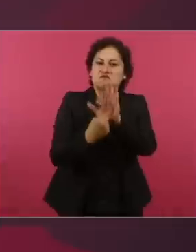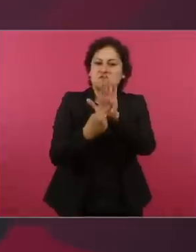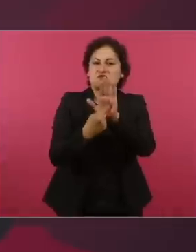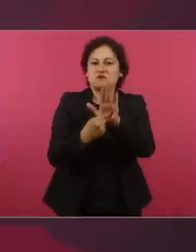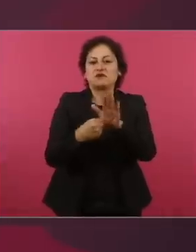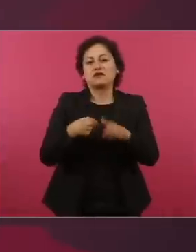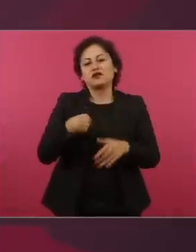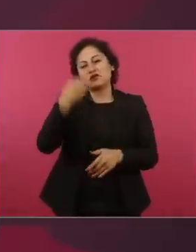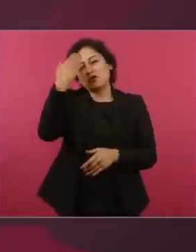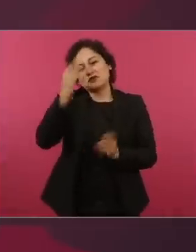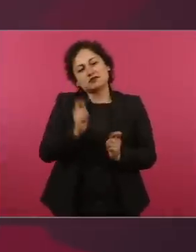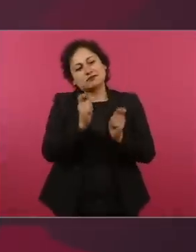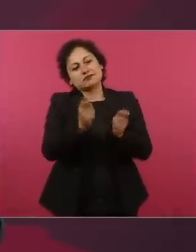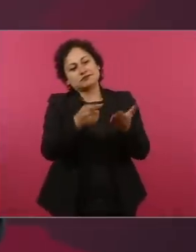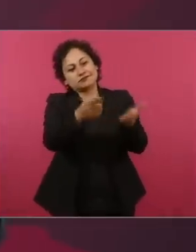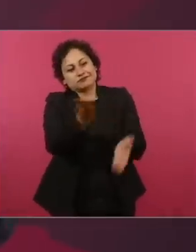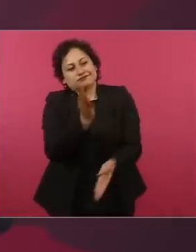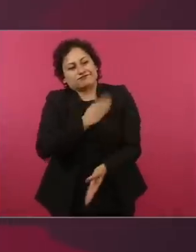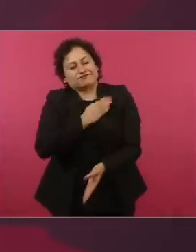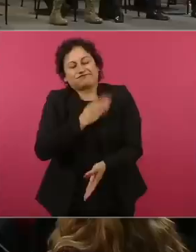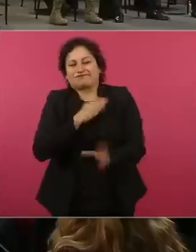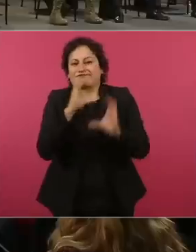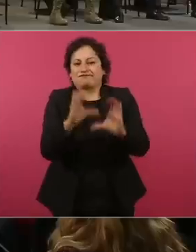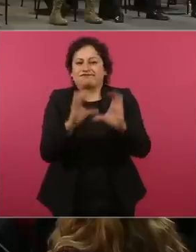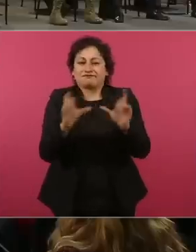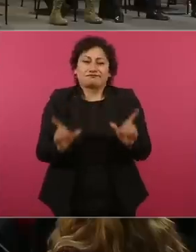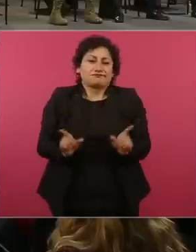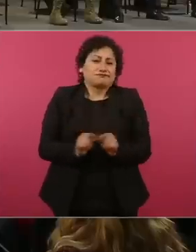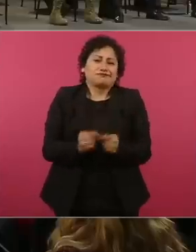Es todo lo que puedo decirles, y muchas gracias, señor presidente.